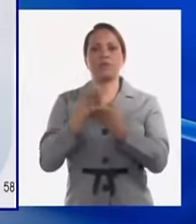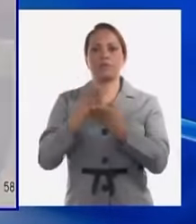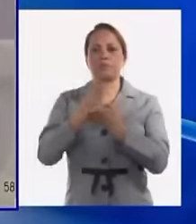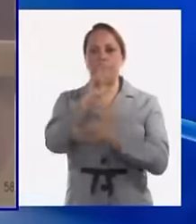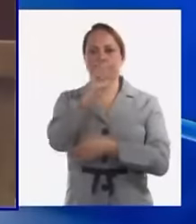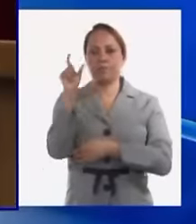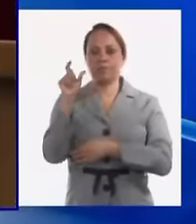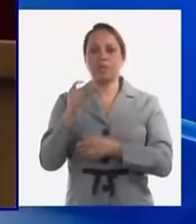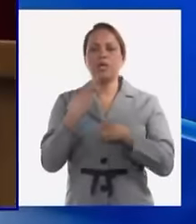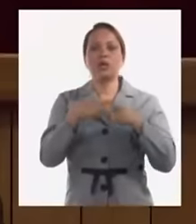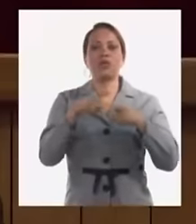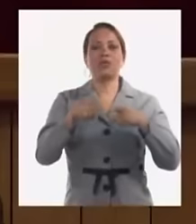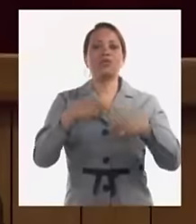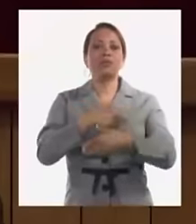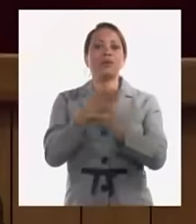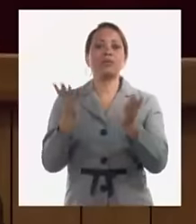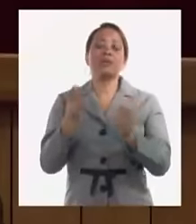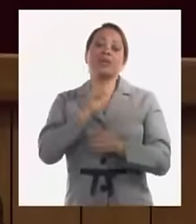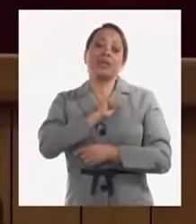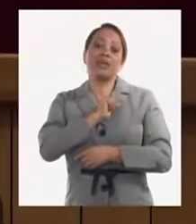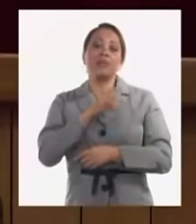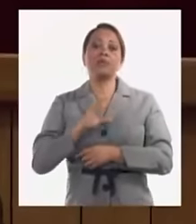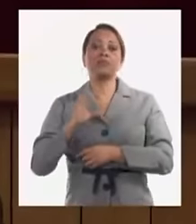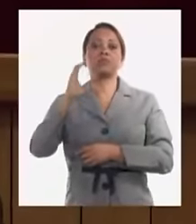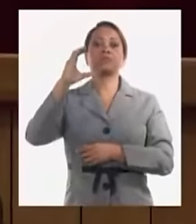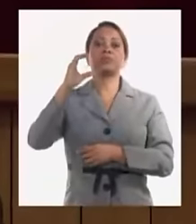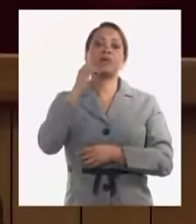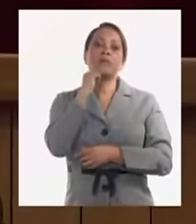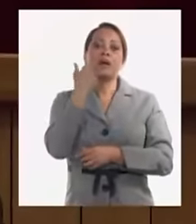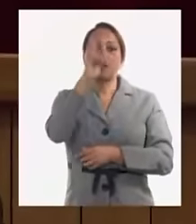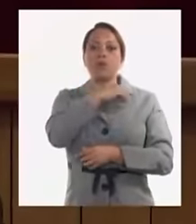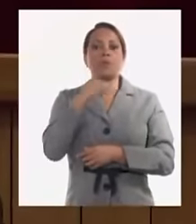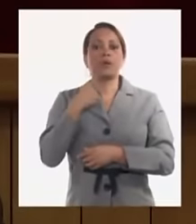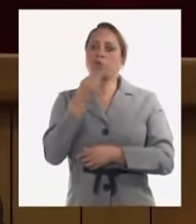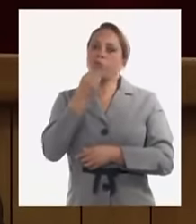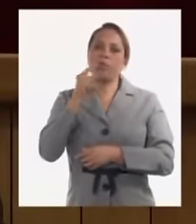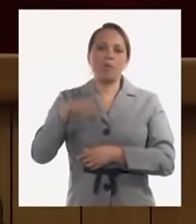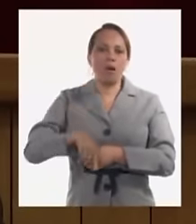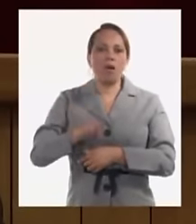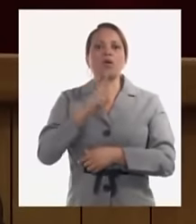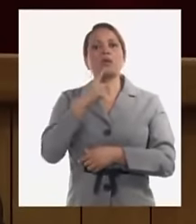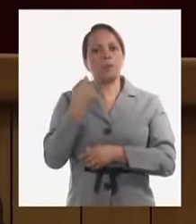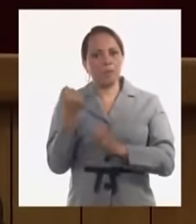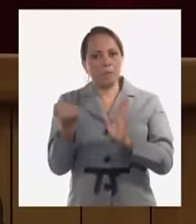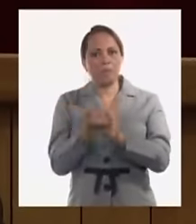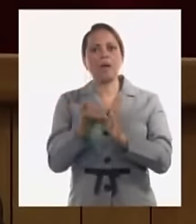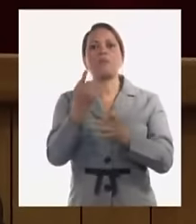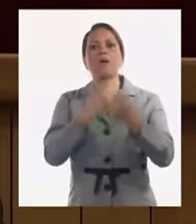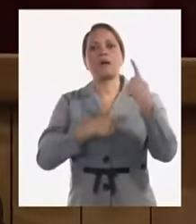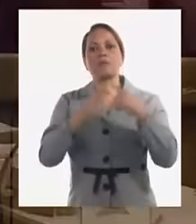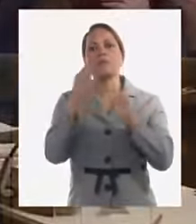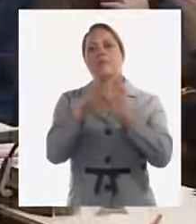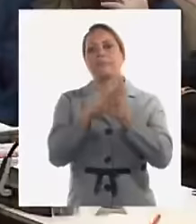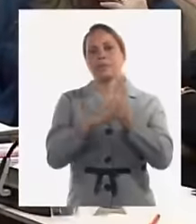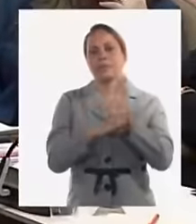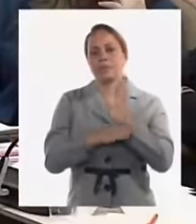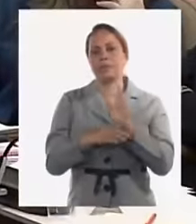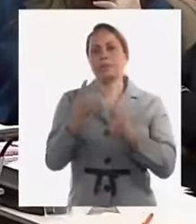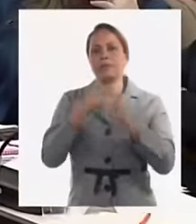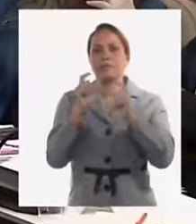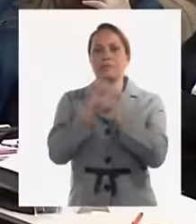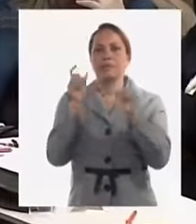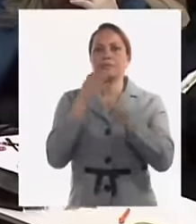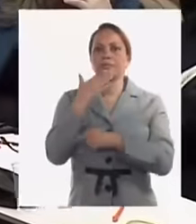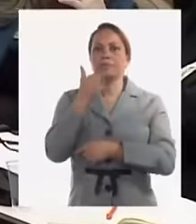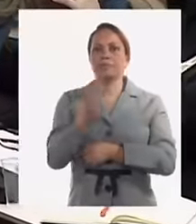quisiéramos subir el salario a todos los médicos no podemos hacerlo ahora pero si aprobamos algunas medidas que van a tener un importante impacto